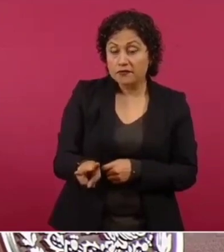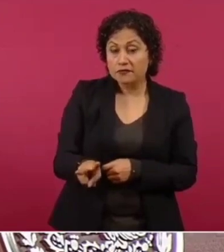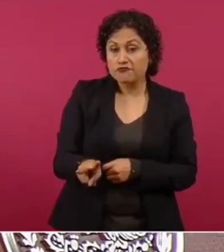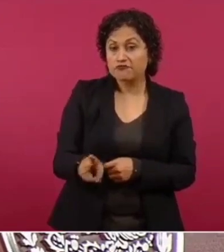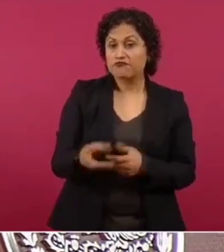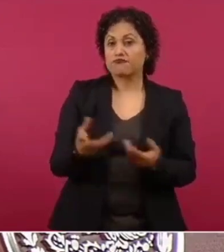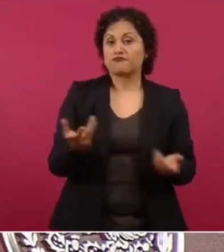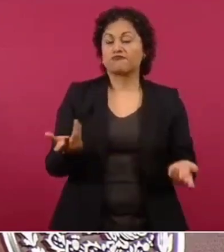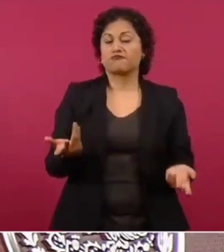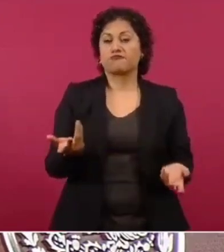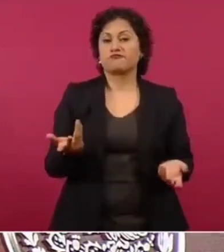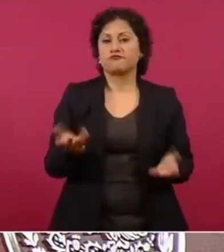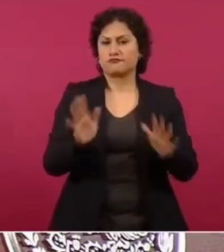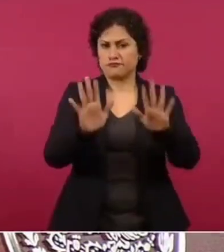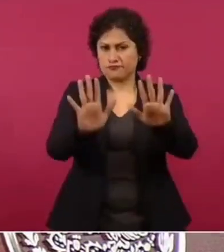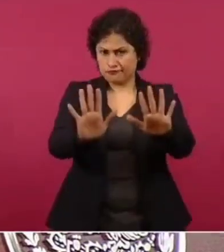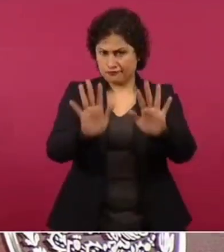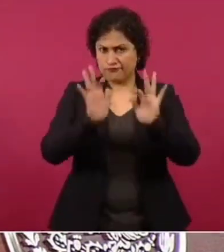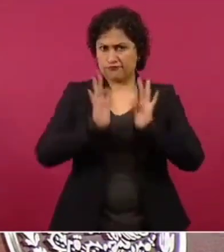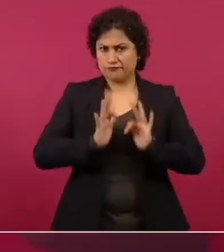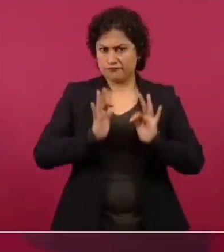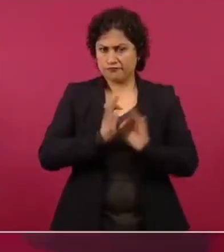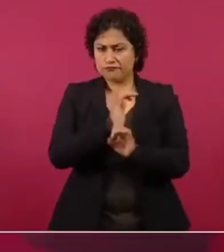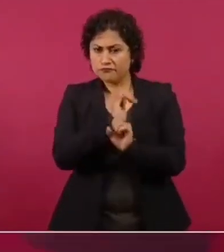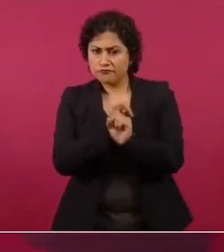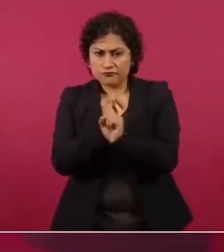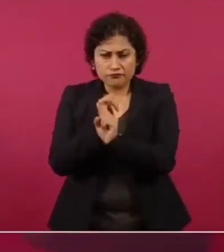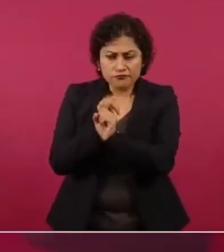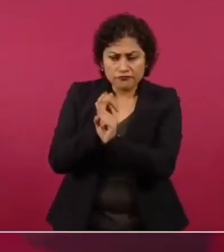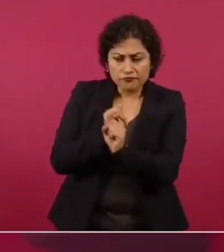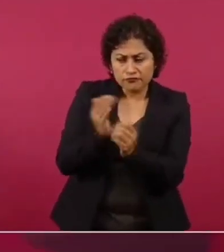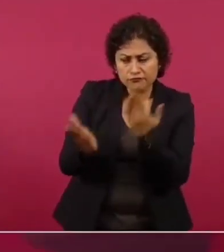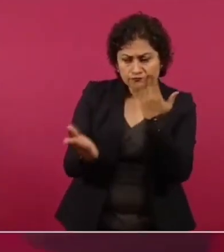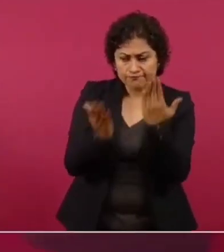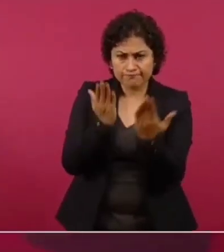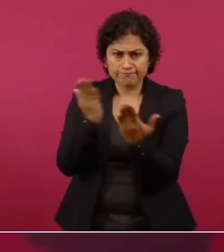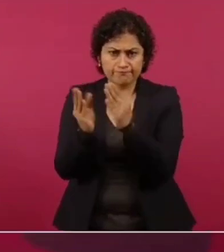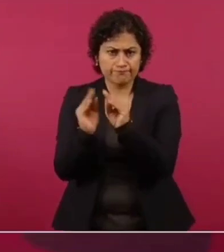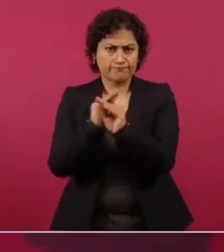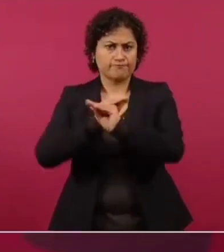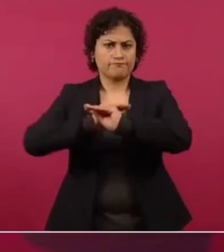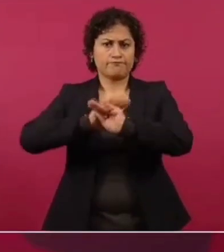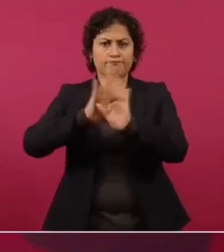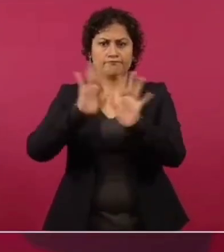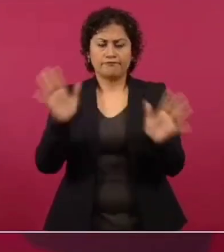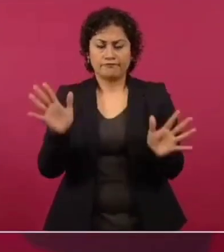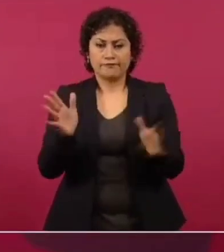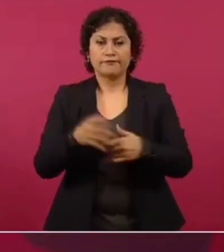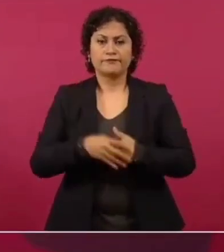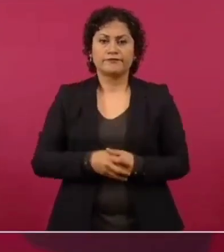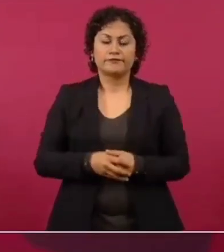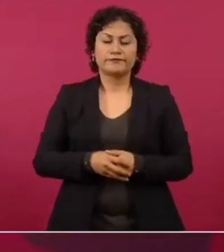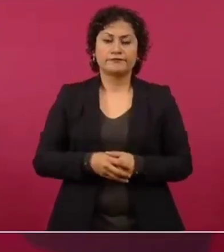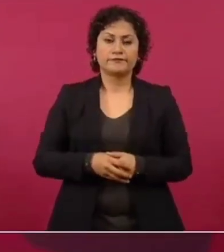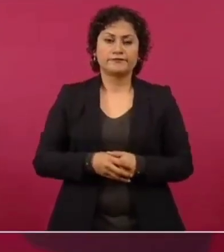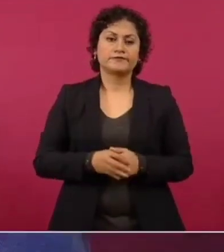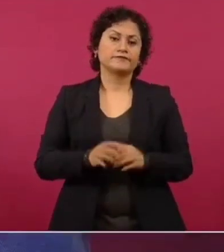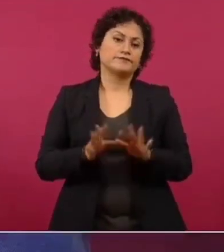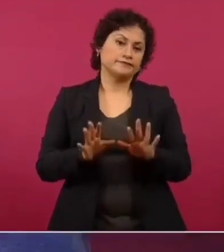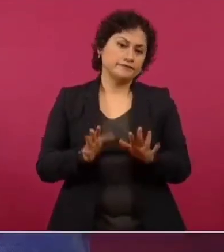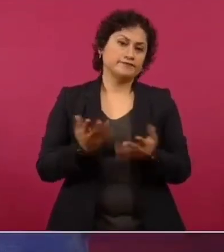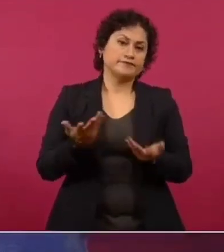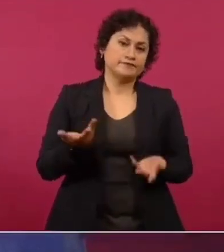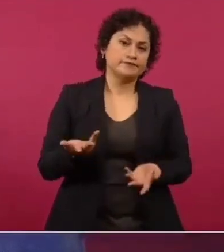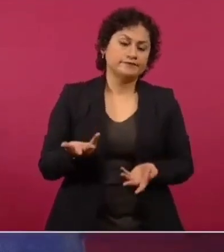o sea, hay que ver bien las cosas y no querer